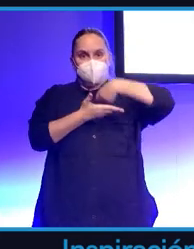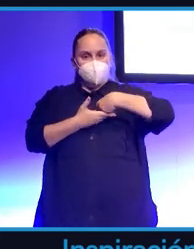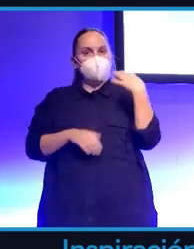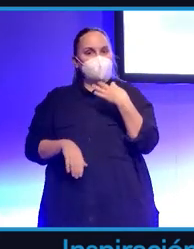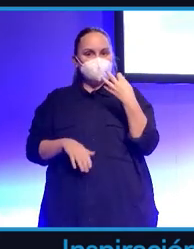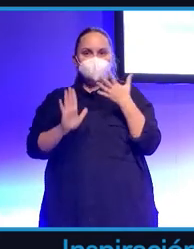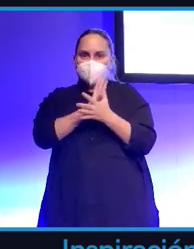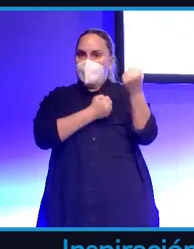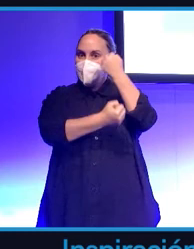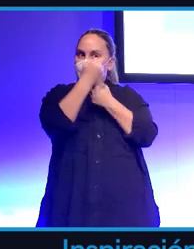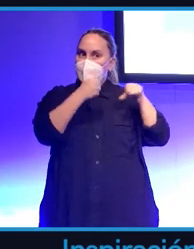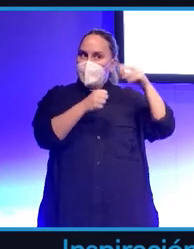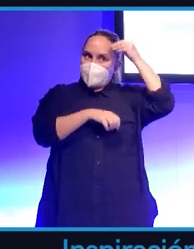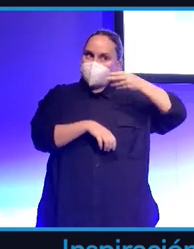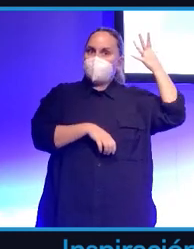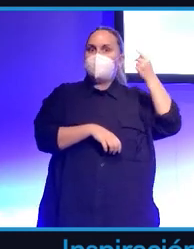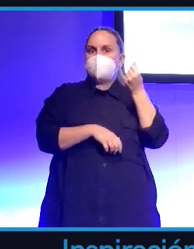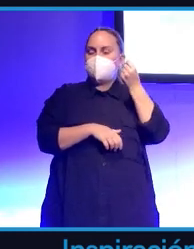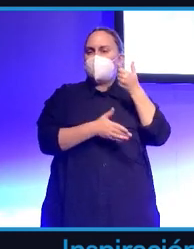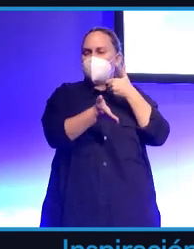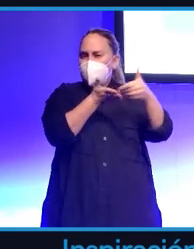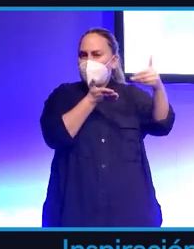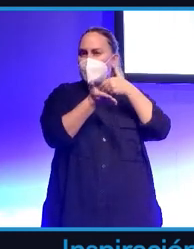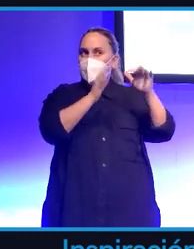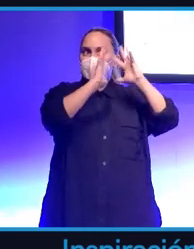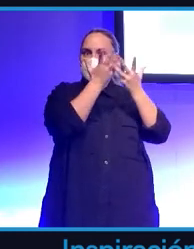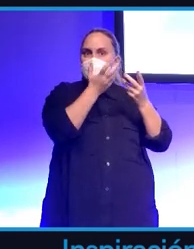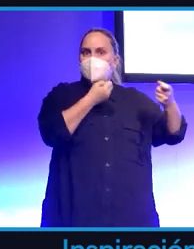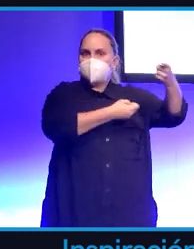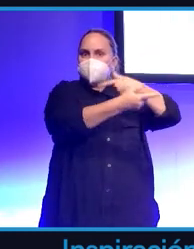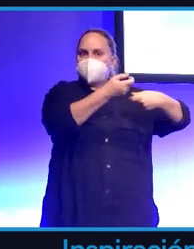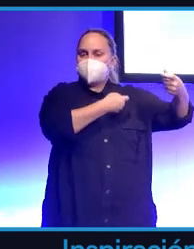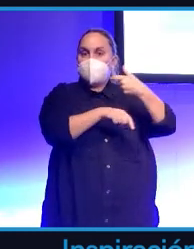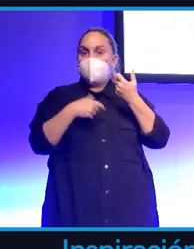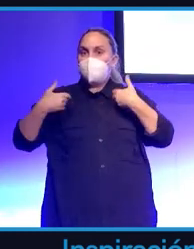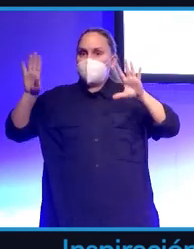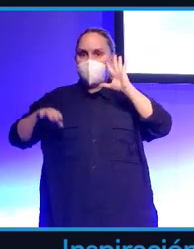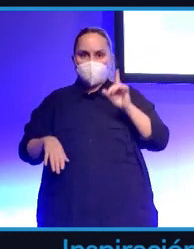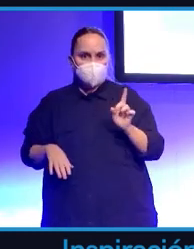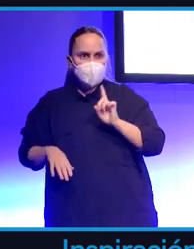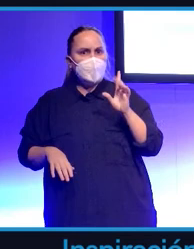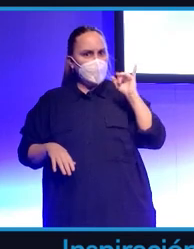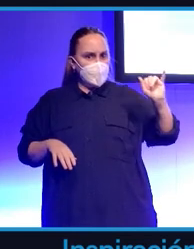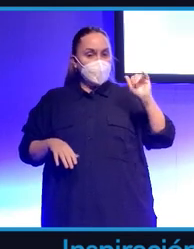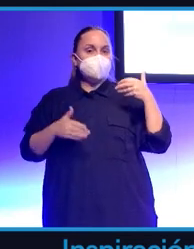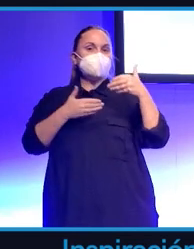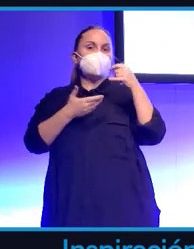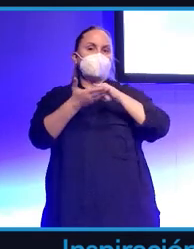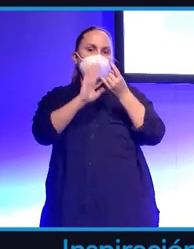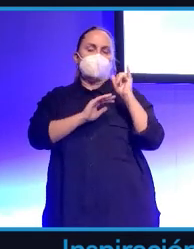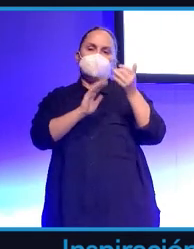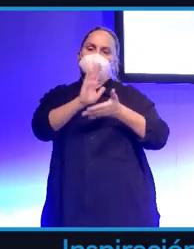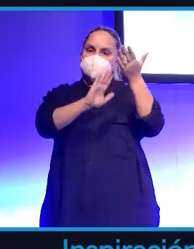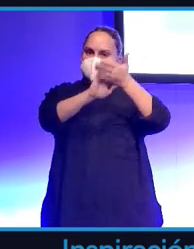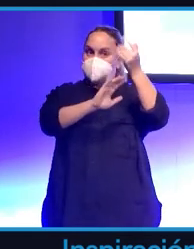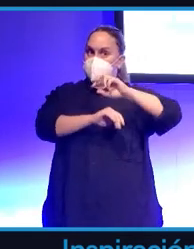economía ya está moviendo muchos millones a nivel mundial aunque parezca mentira y están saliendo proyectos que evidentemente irán cogiendo tracción pero por